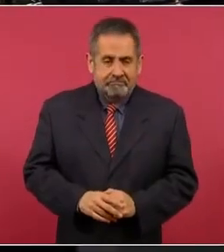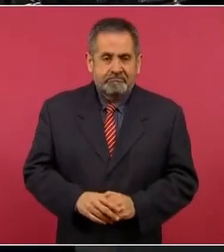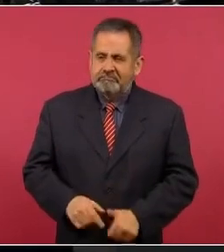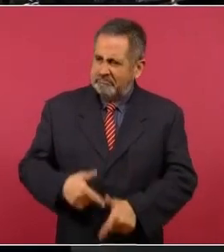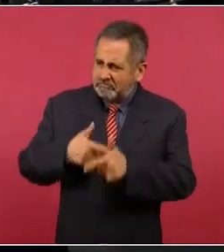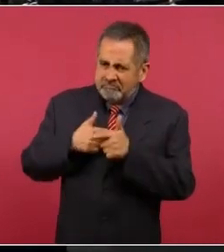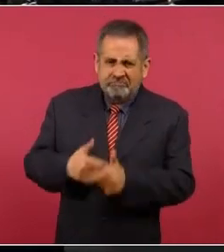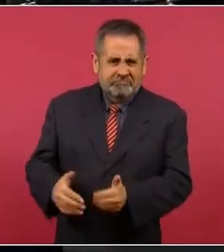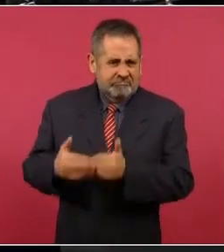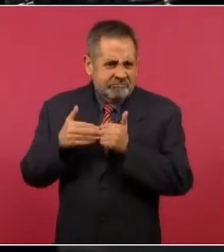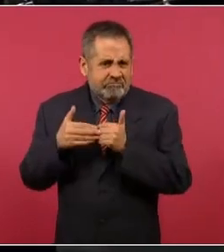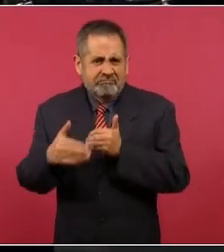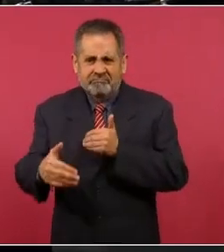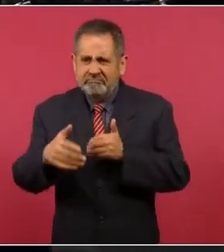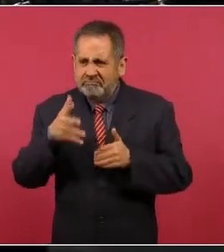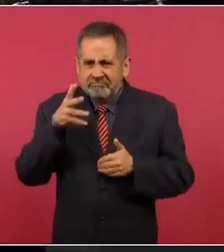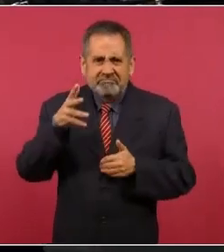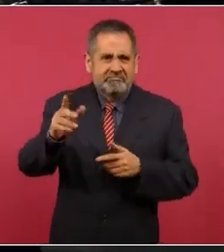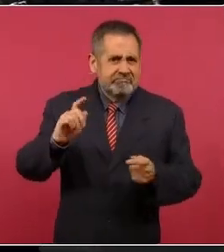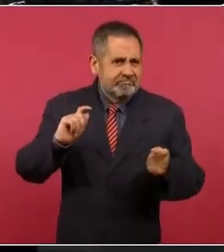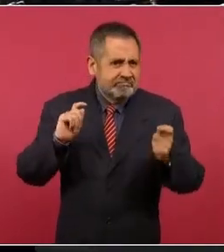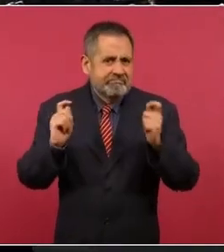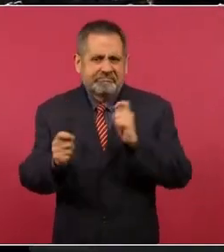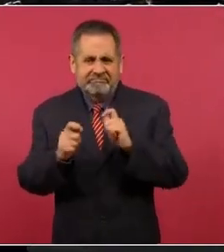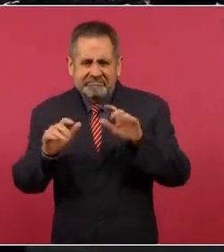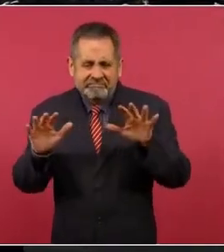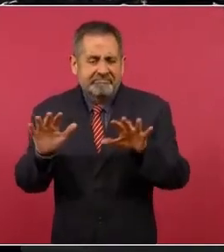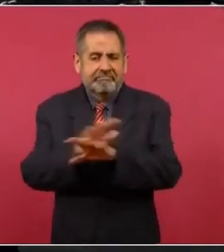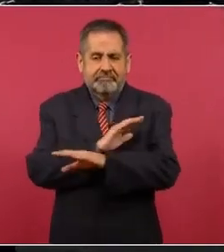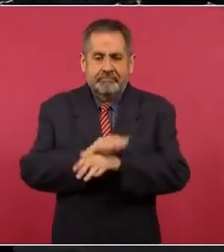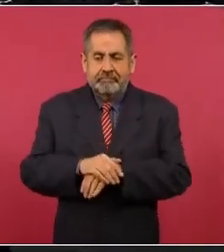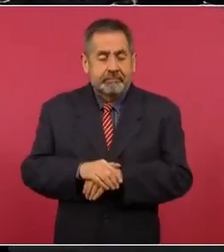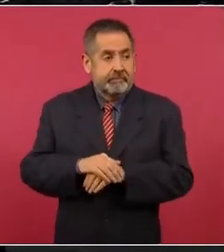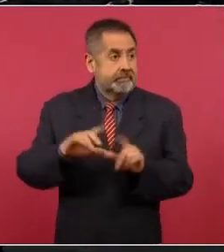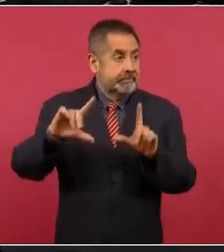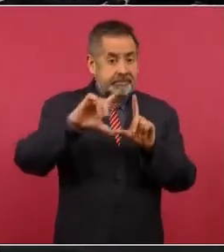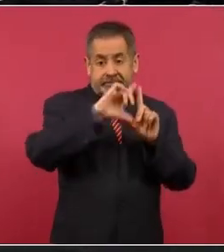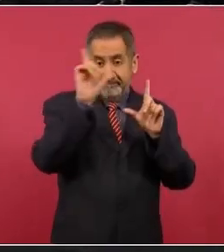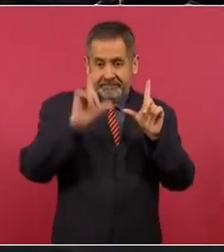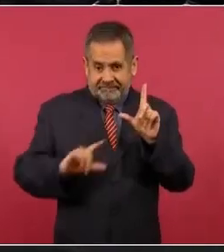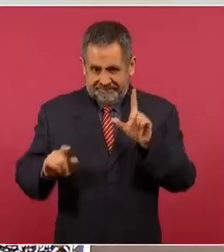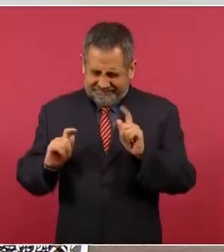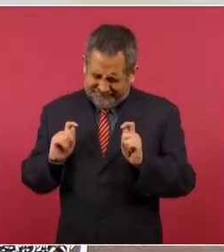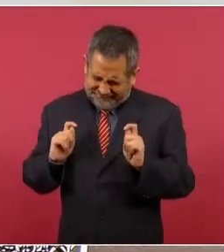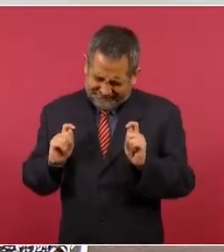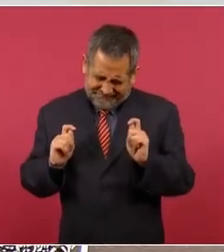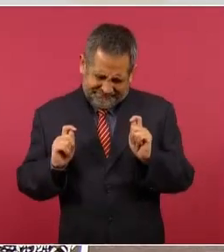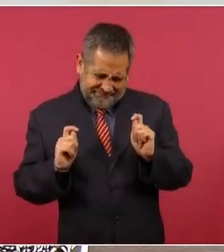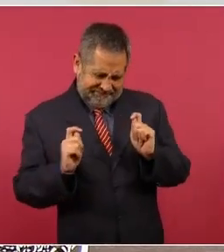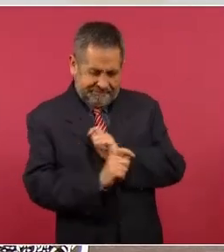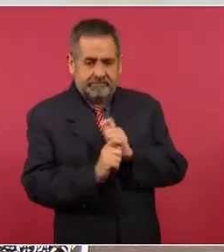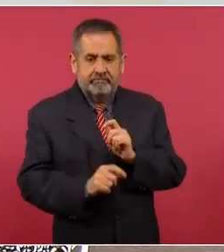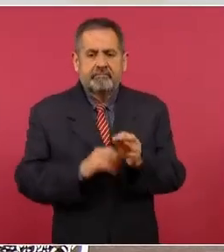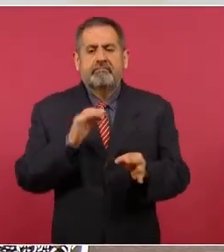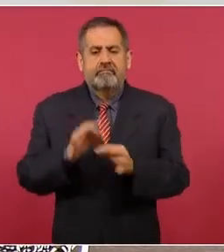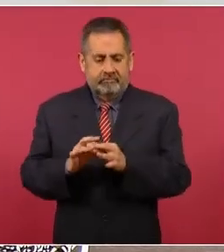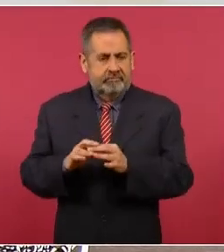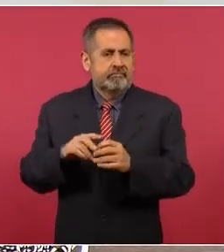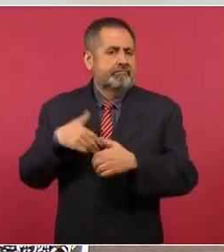adelante, hacia la transformación del país, a consumar la obra de transformación del país.